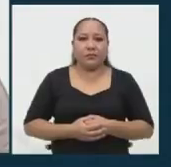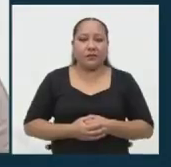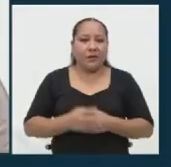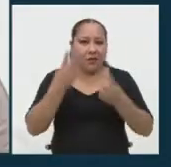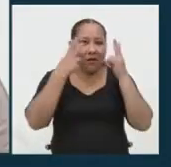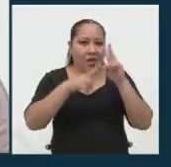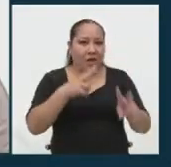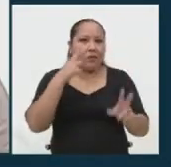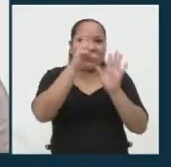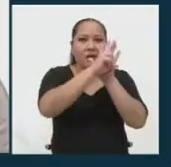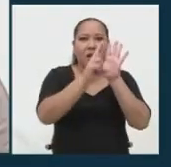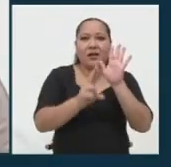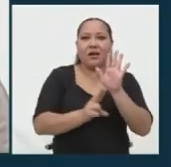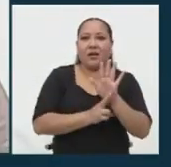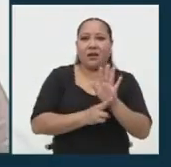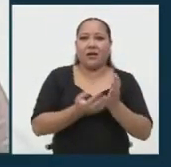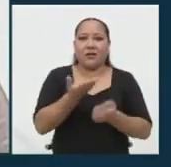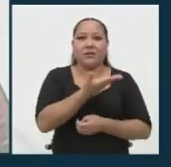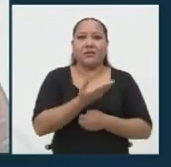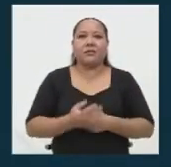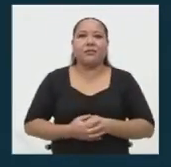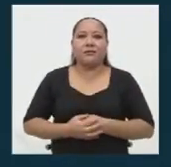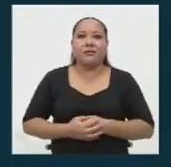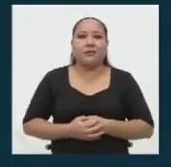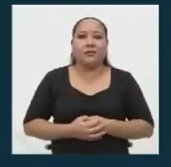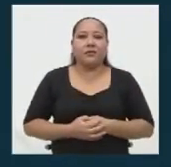Veamos de inmediato las reglas a tener en cuenta.